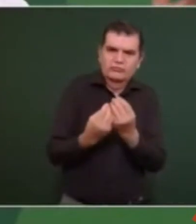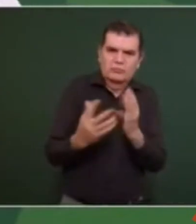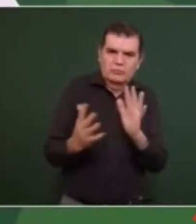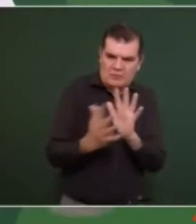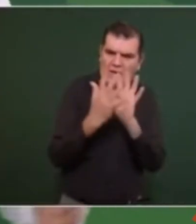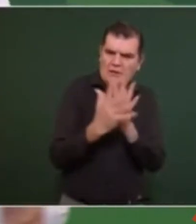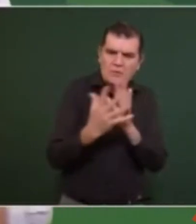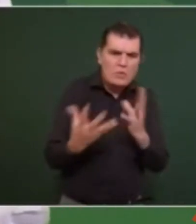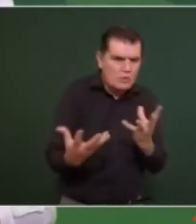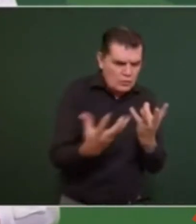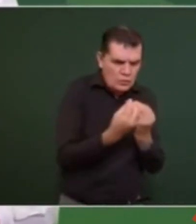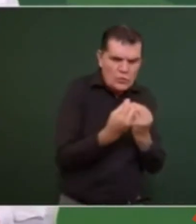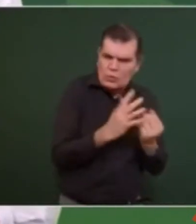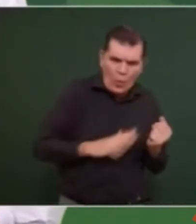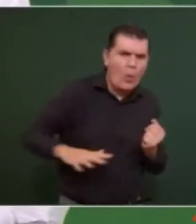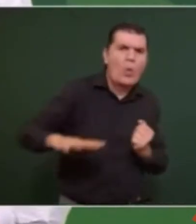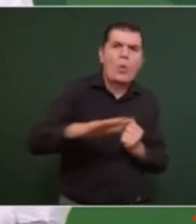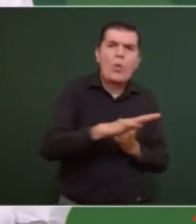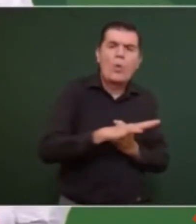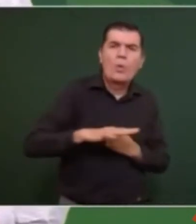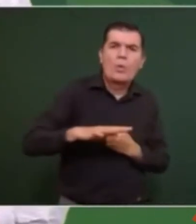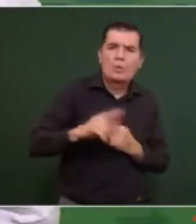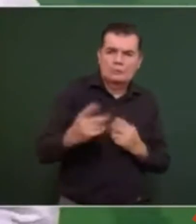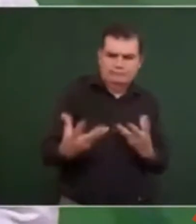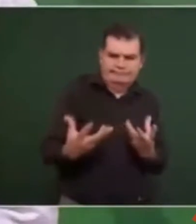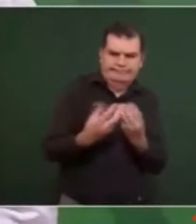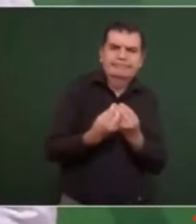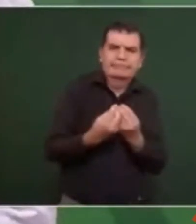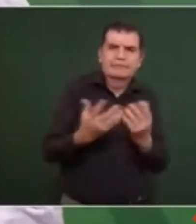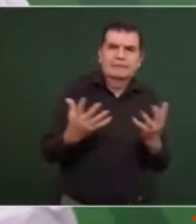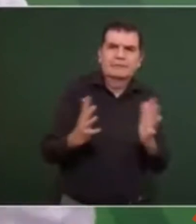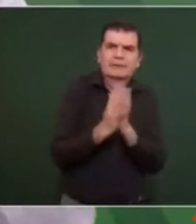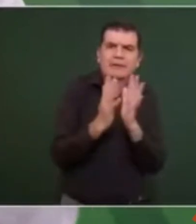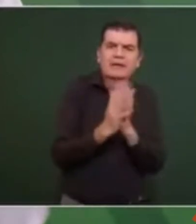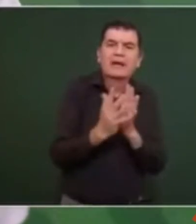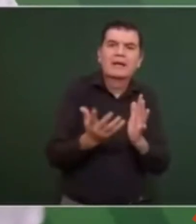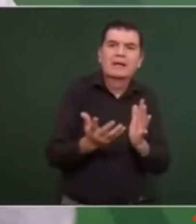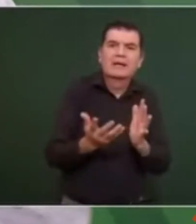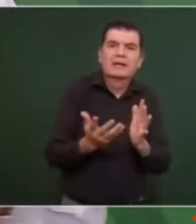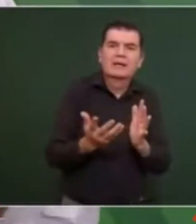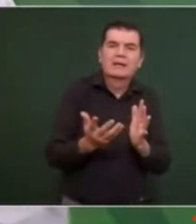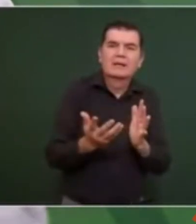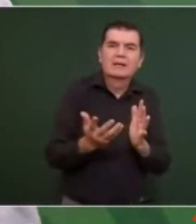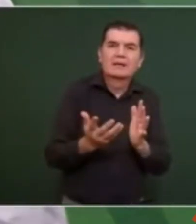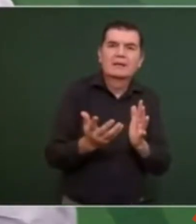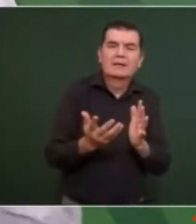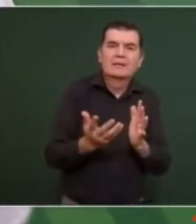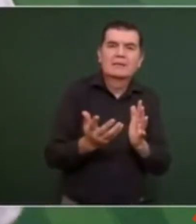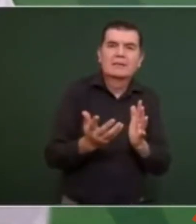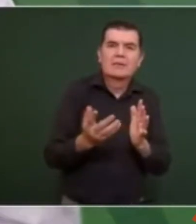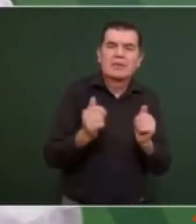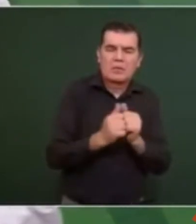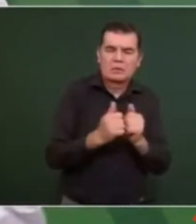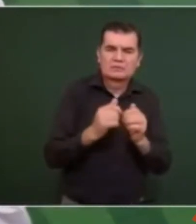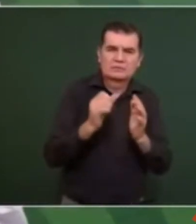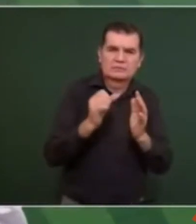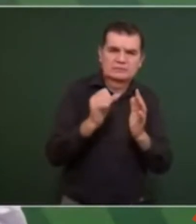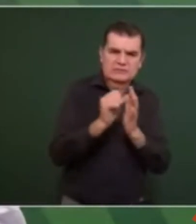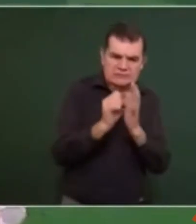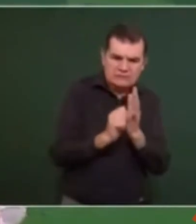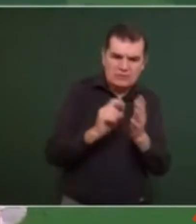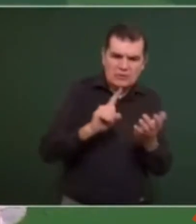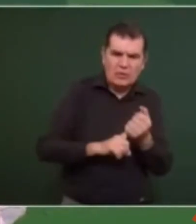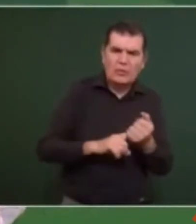de todos. Con un sistema de